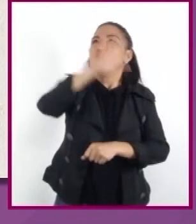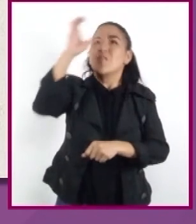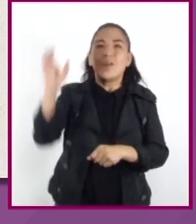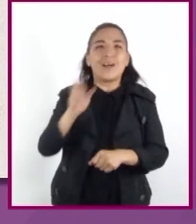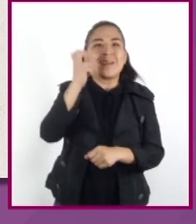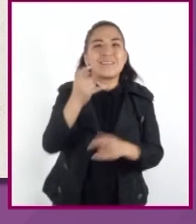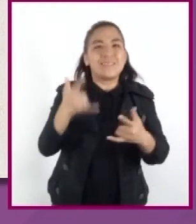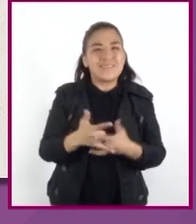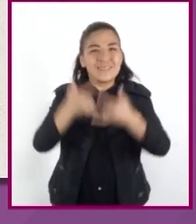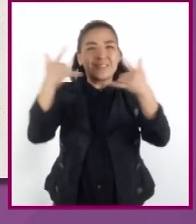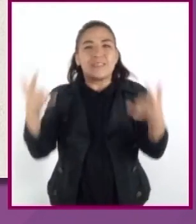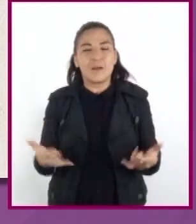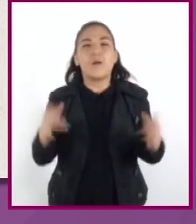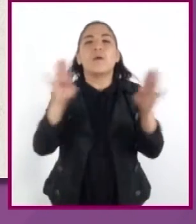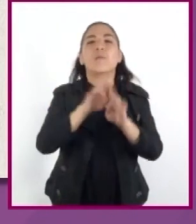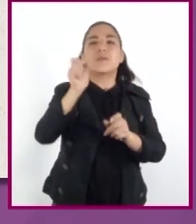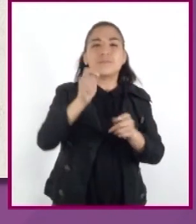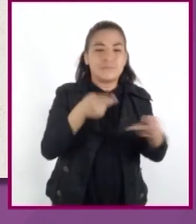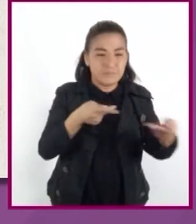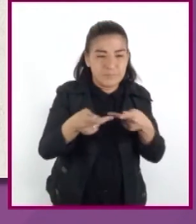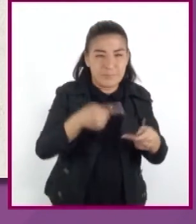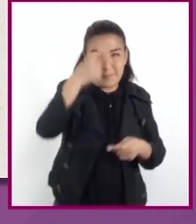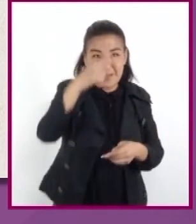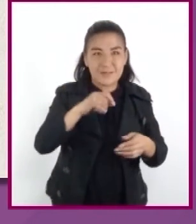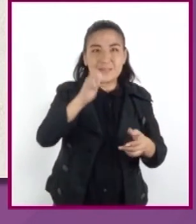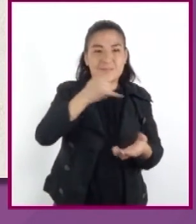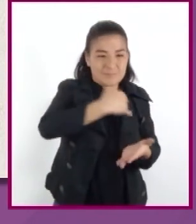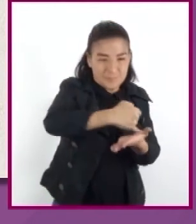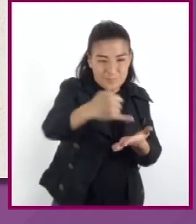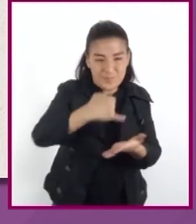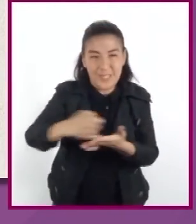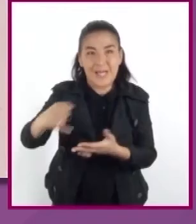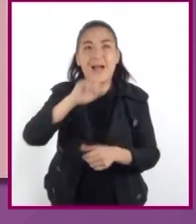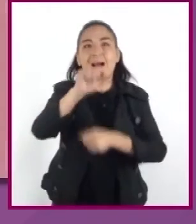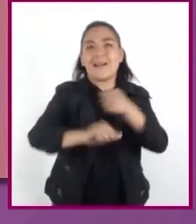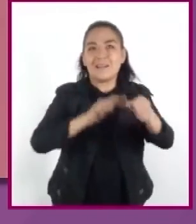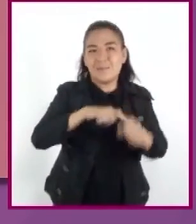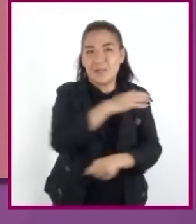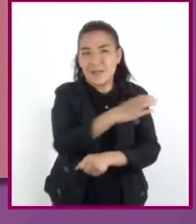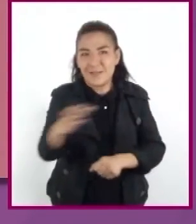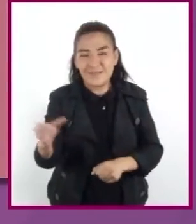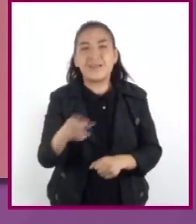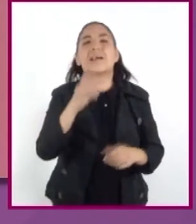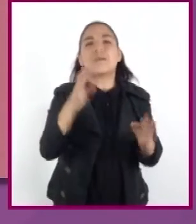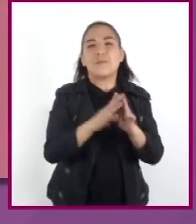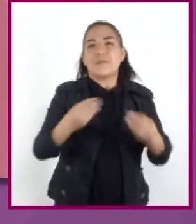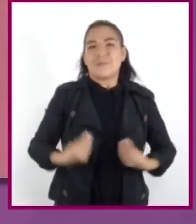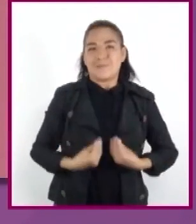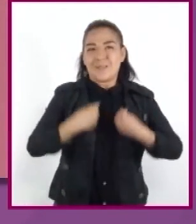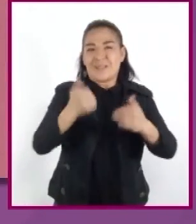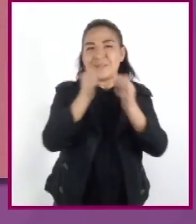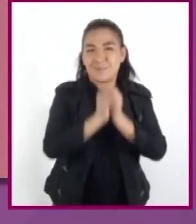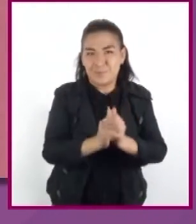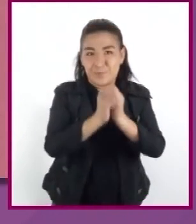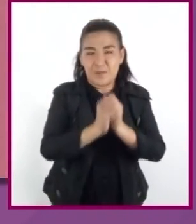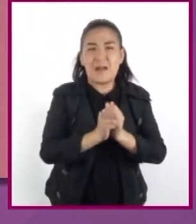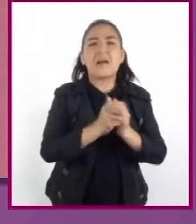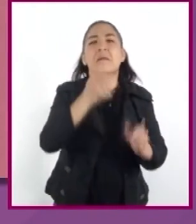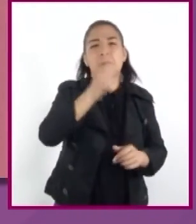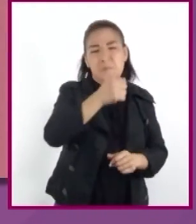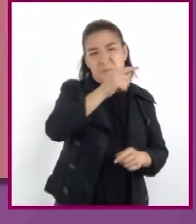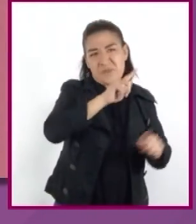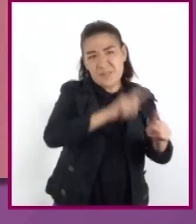históricos y para programar la producción agrícola y la vida ritual. Aunque hubo distintos calendarios en